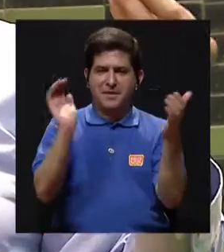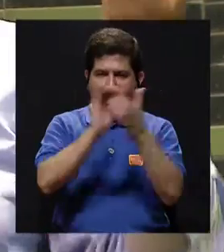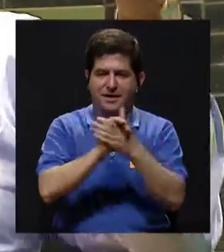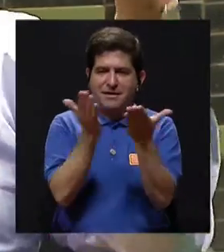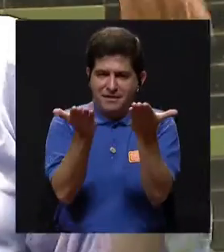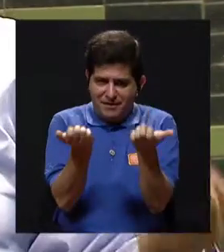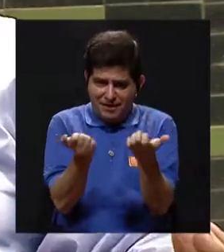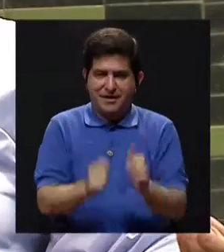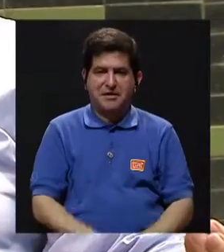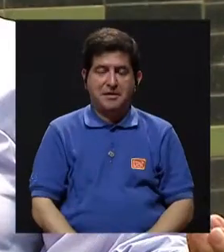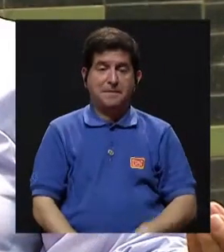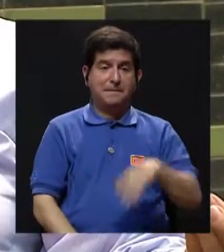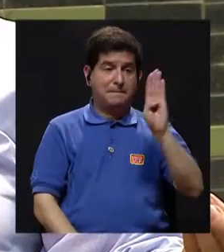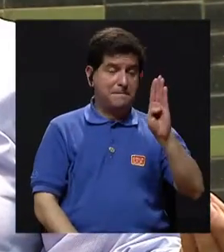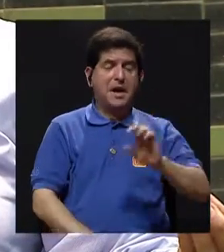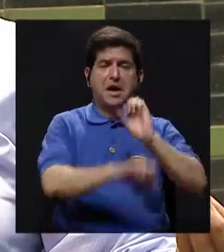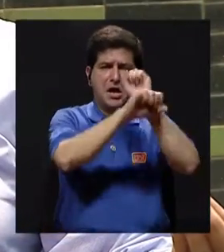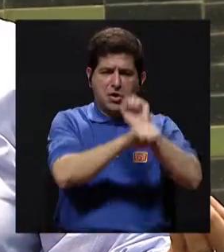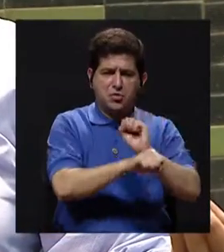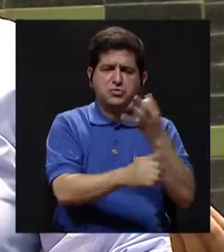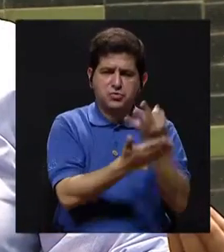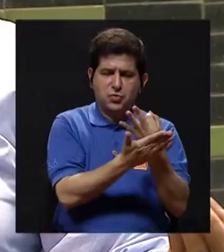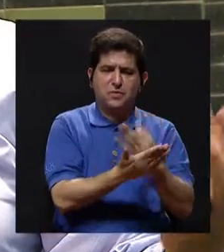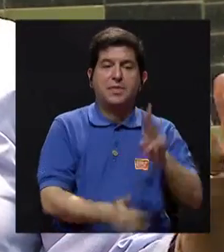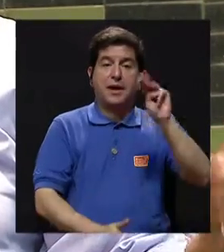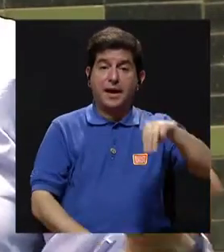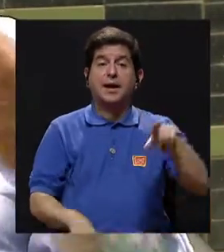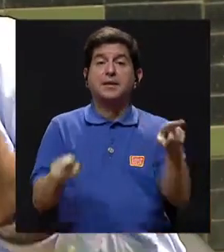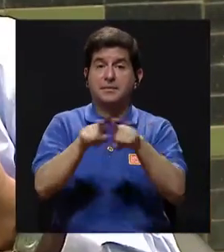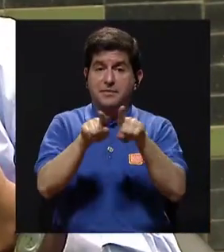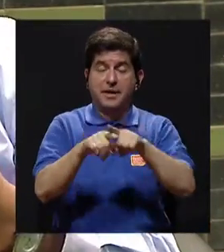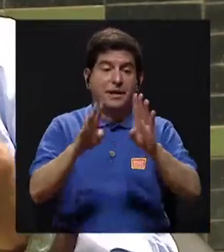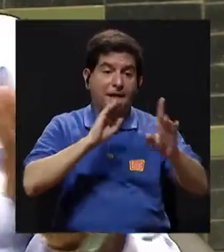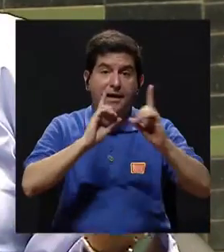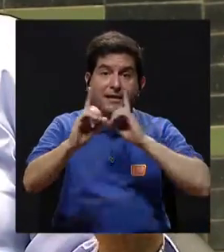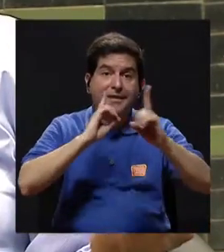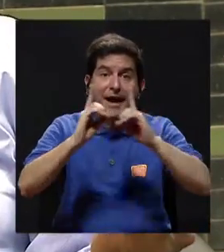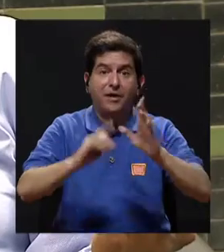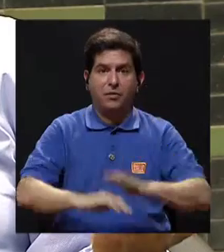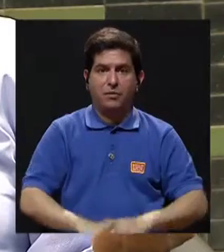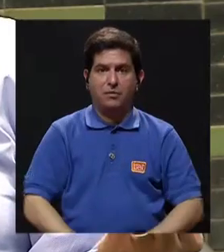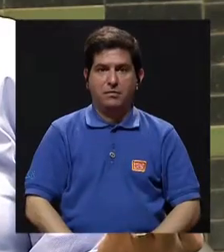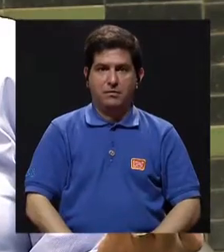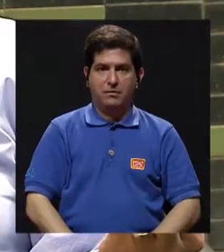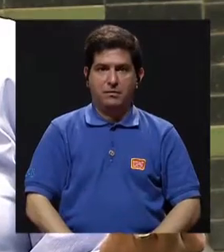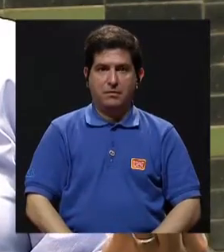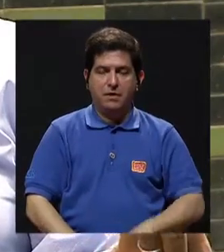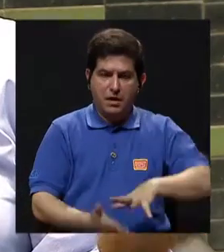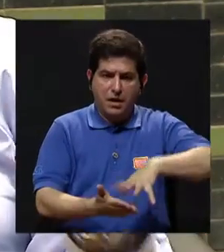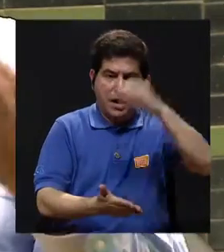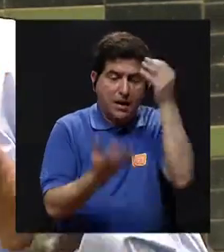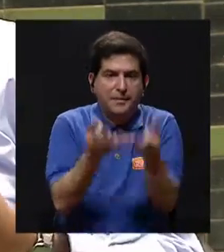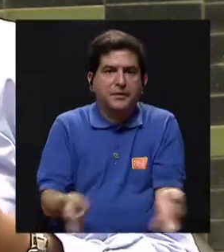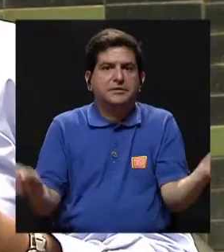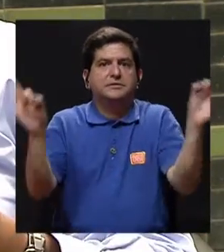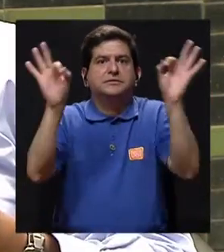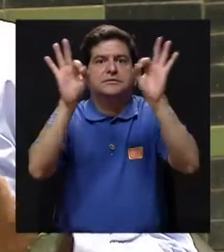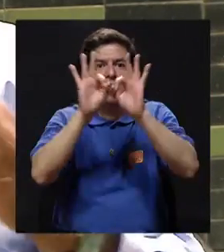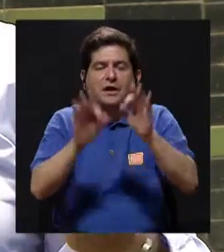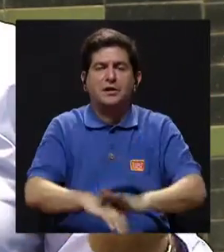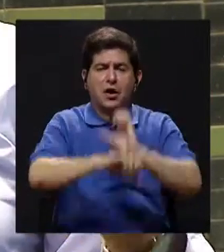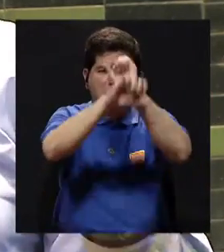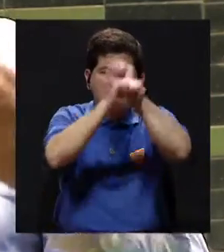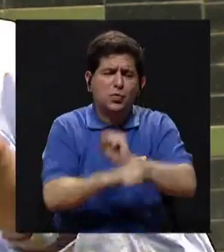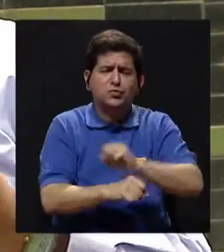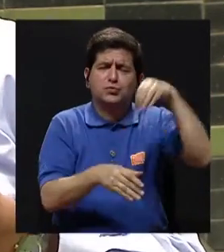Beto tiene costumbres financieras y María también. Bien, dialoguen, ¿cuáles son los aprendizajes más importantes,